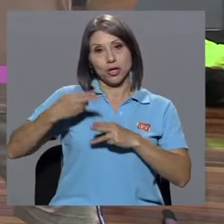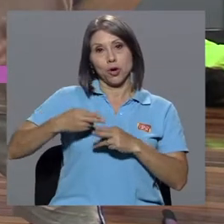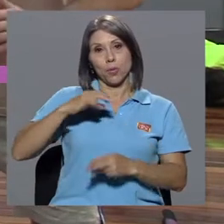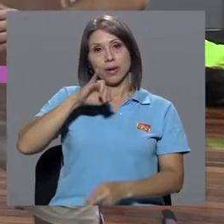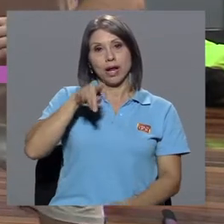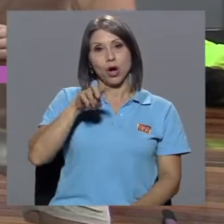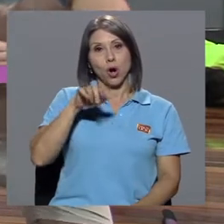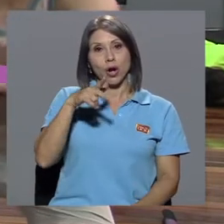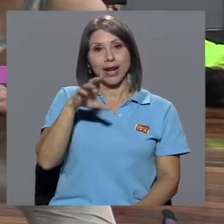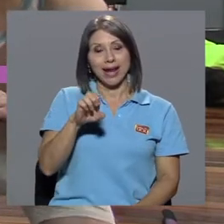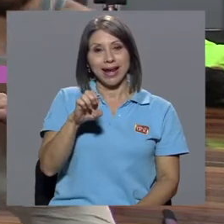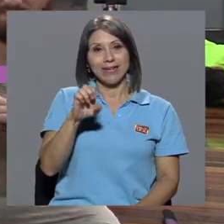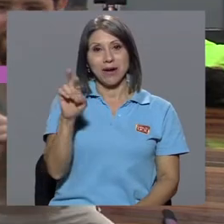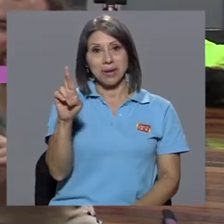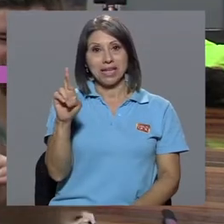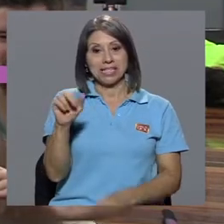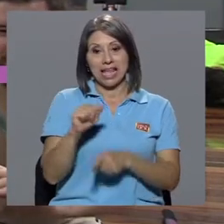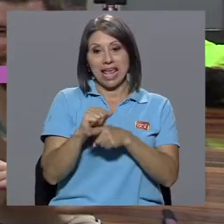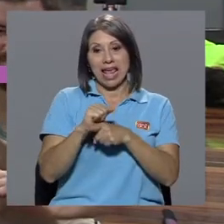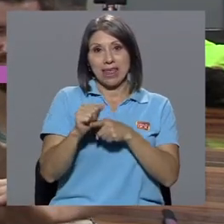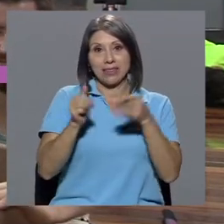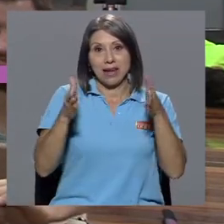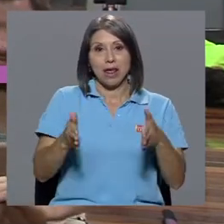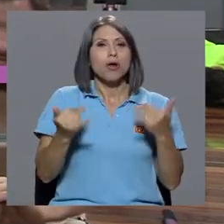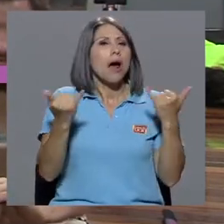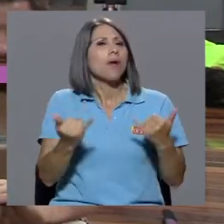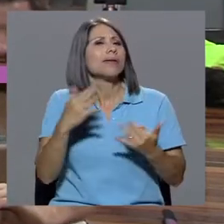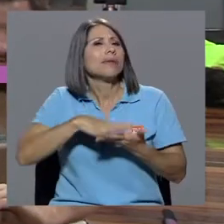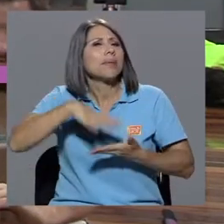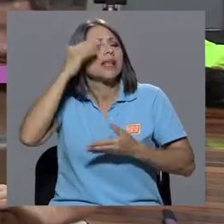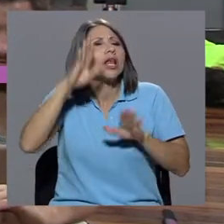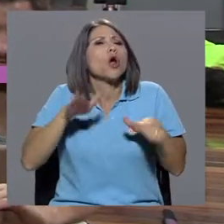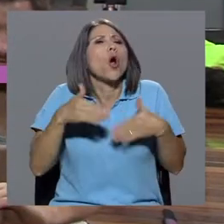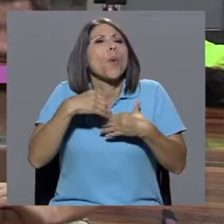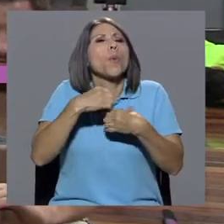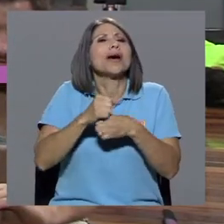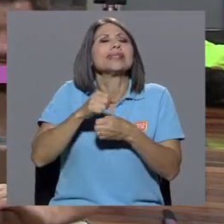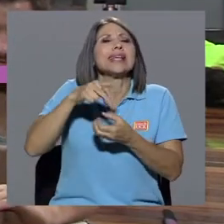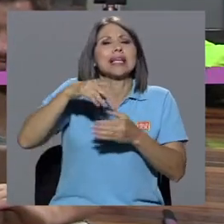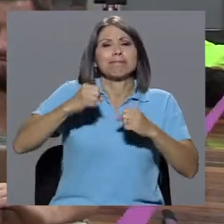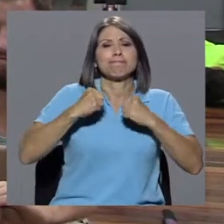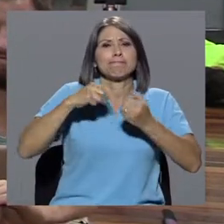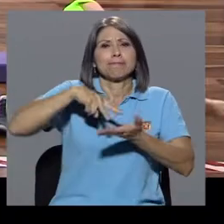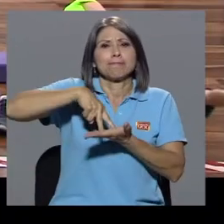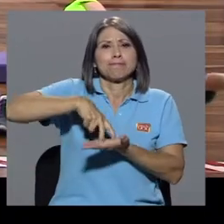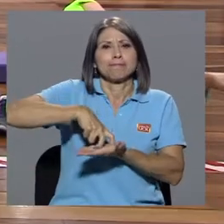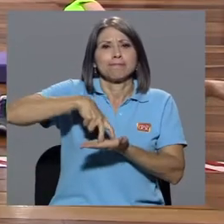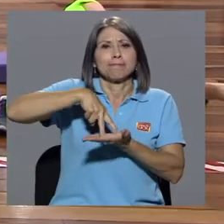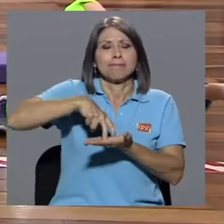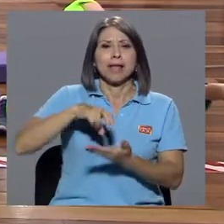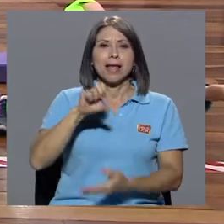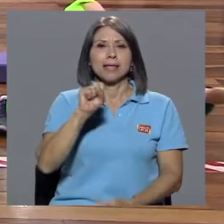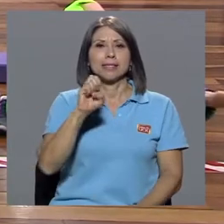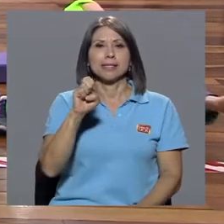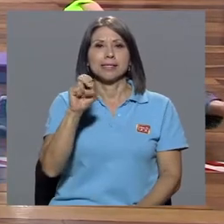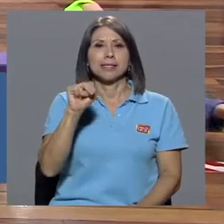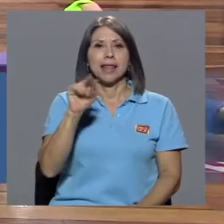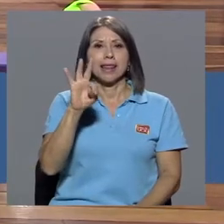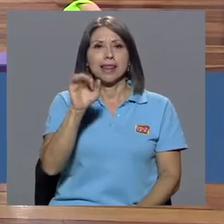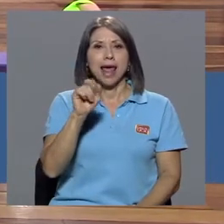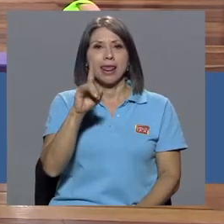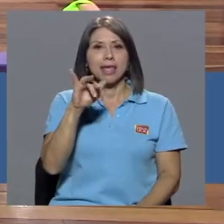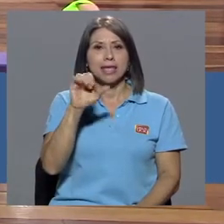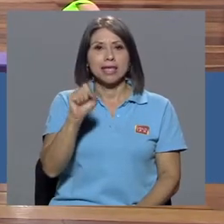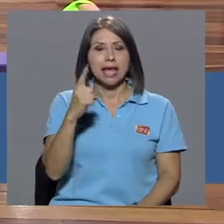Bienvenidos. Mi nombre es Jorge Ramírez, entrenador, y en esta cápsula venimos a aprender cómo hacer sentadillas. En nuestra sentadilla vamos a